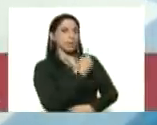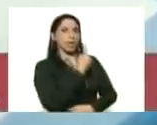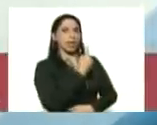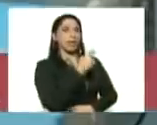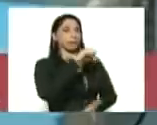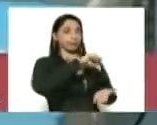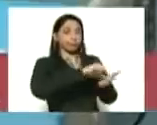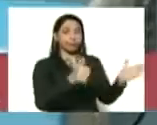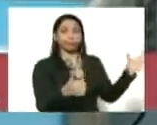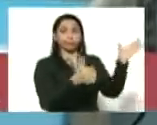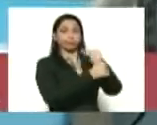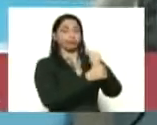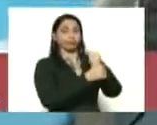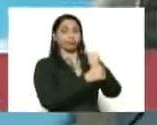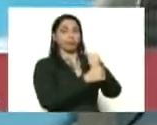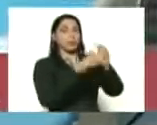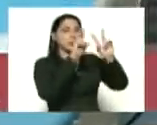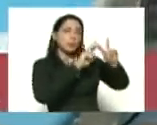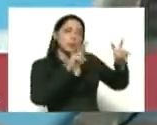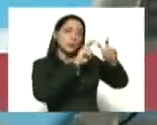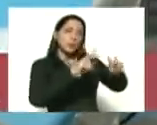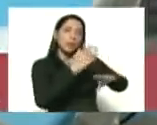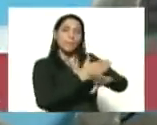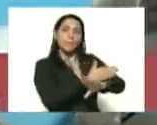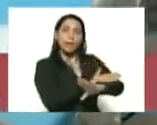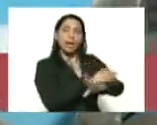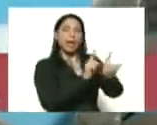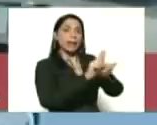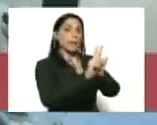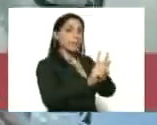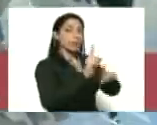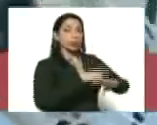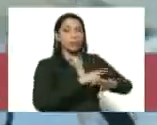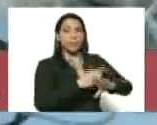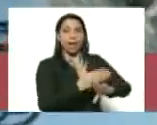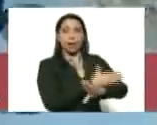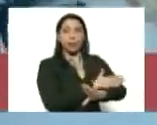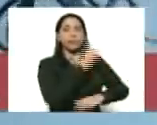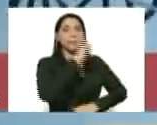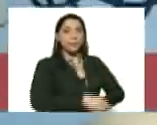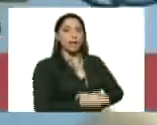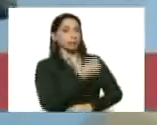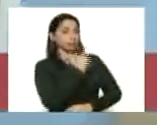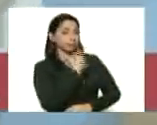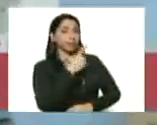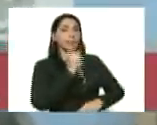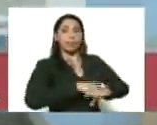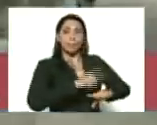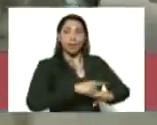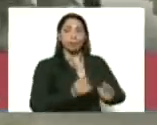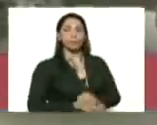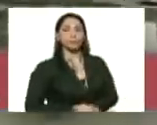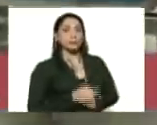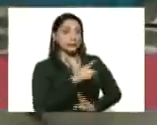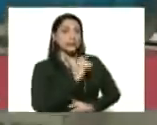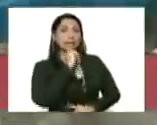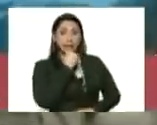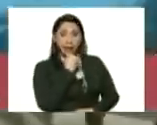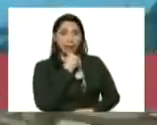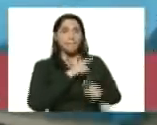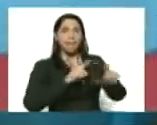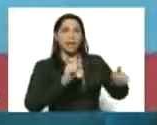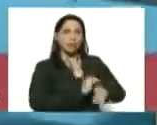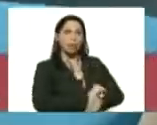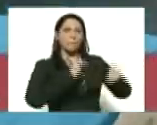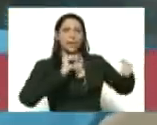temprana diagnóstico temprano aislamiento temprano y tratamiento temprano esa es la clave para romper la